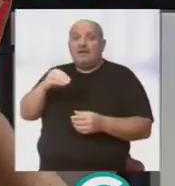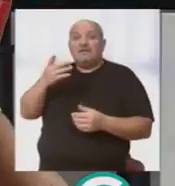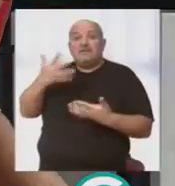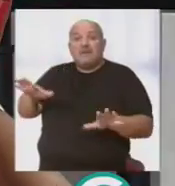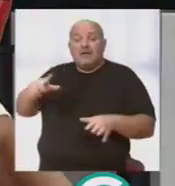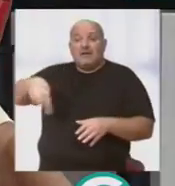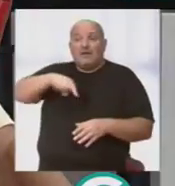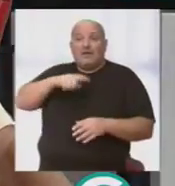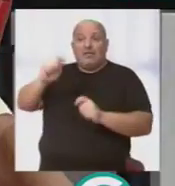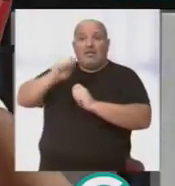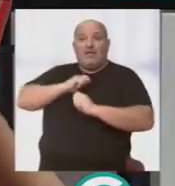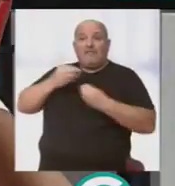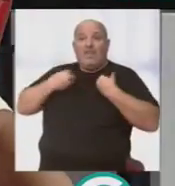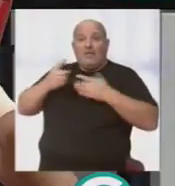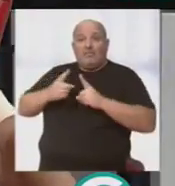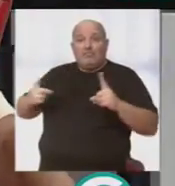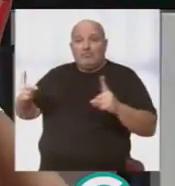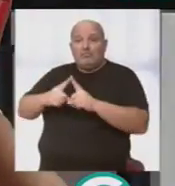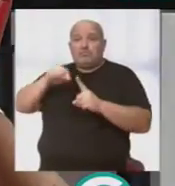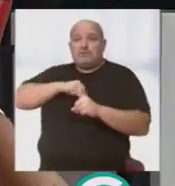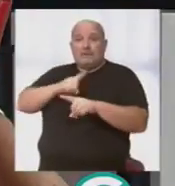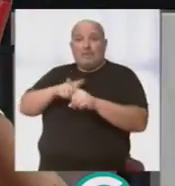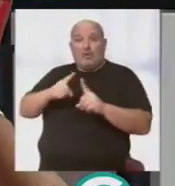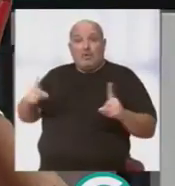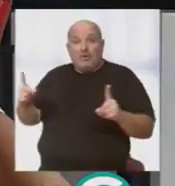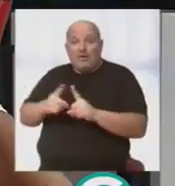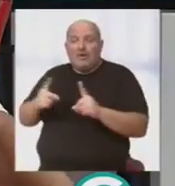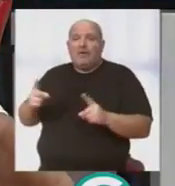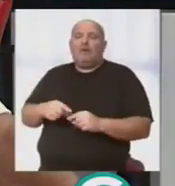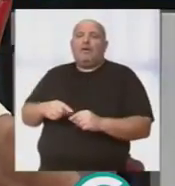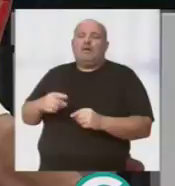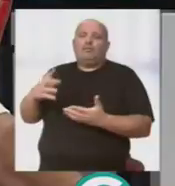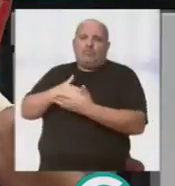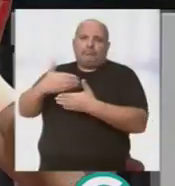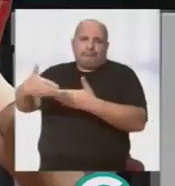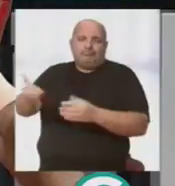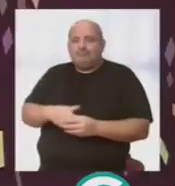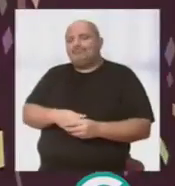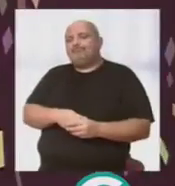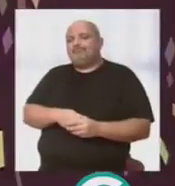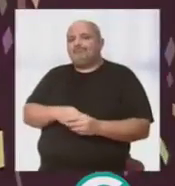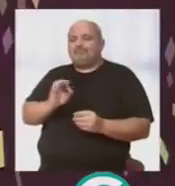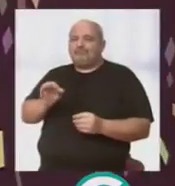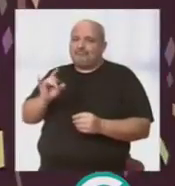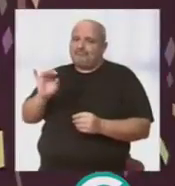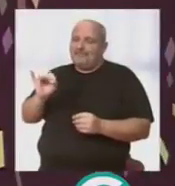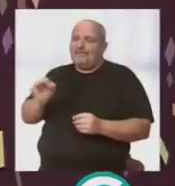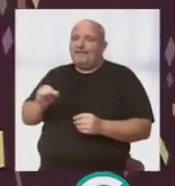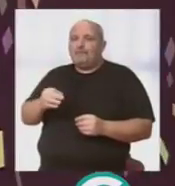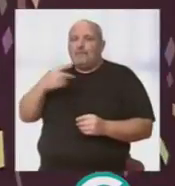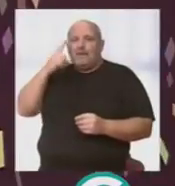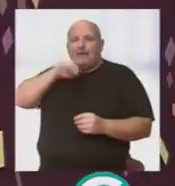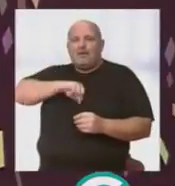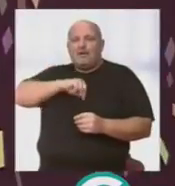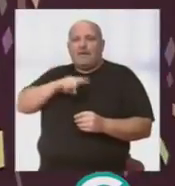si Dios nos da vida y el tiempo es tiempo, todo llegará. Desde luego que sí. Yo tenía, creo, esa